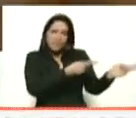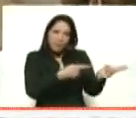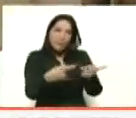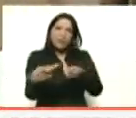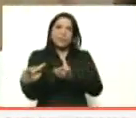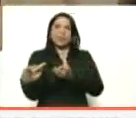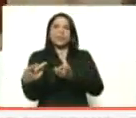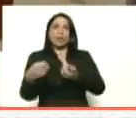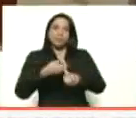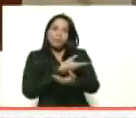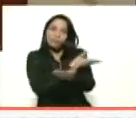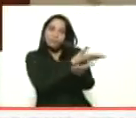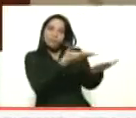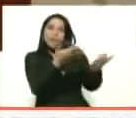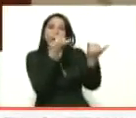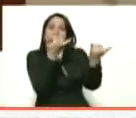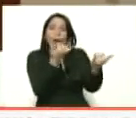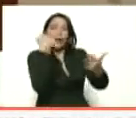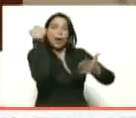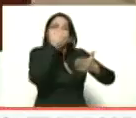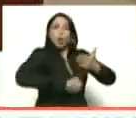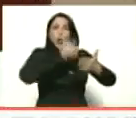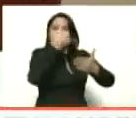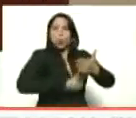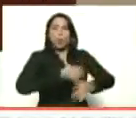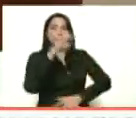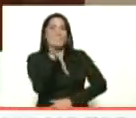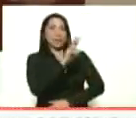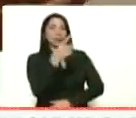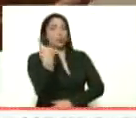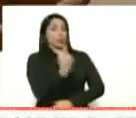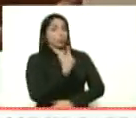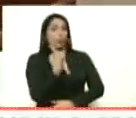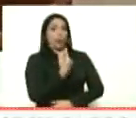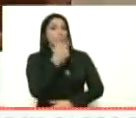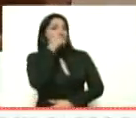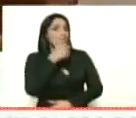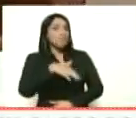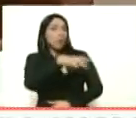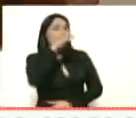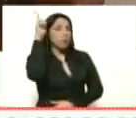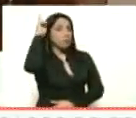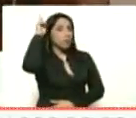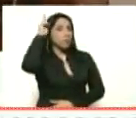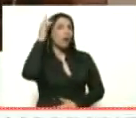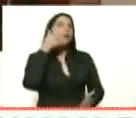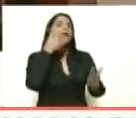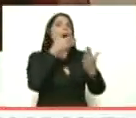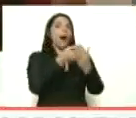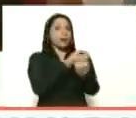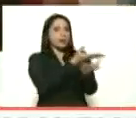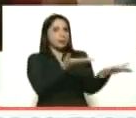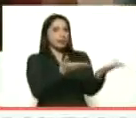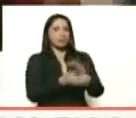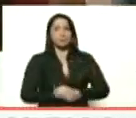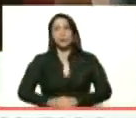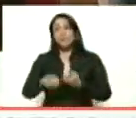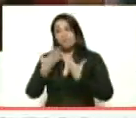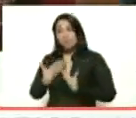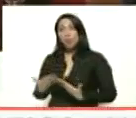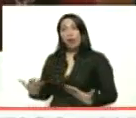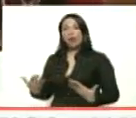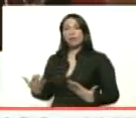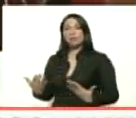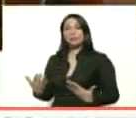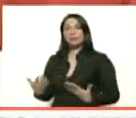a todos ustedes. Ahora esta es la lucha de Venezuela, no solamente pueblo Pemón. Muchas gracias. Bueno, y